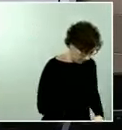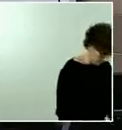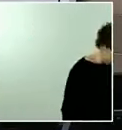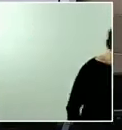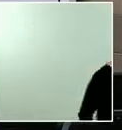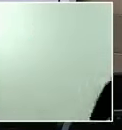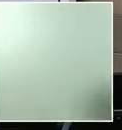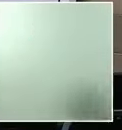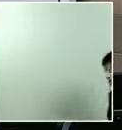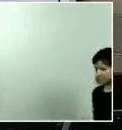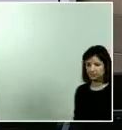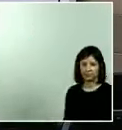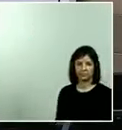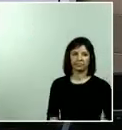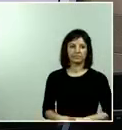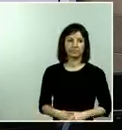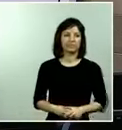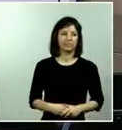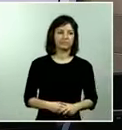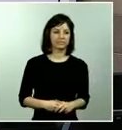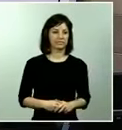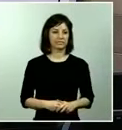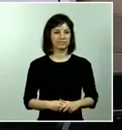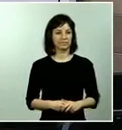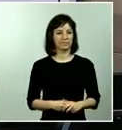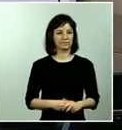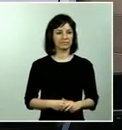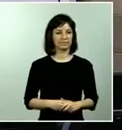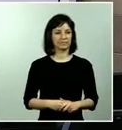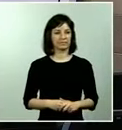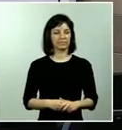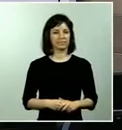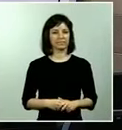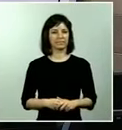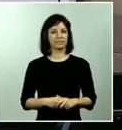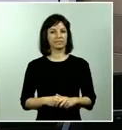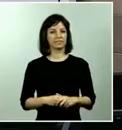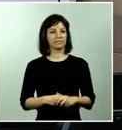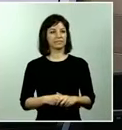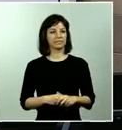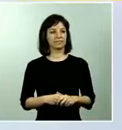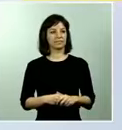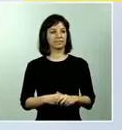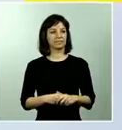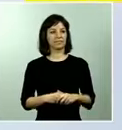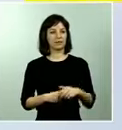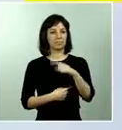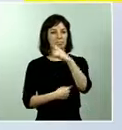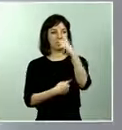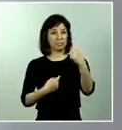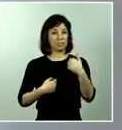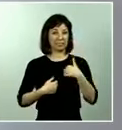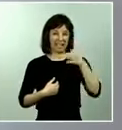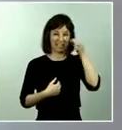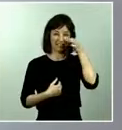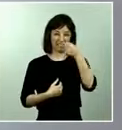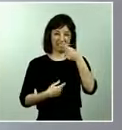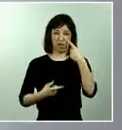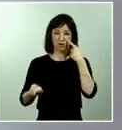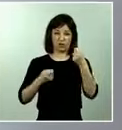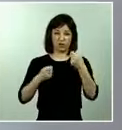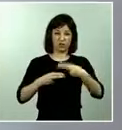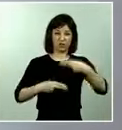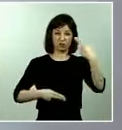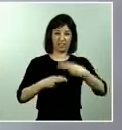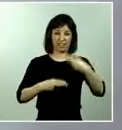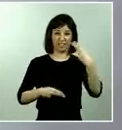La tercera pregunta aunque va dirigida a mí realmente, Fernando, es tuya. Es control de fronteras. Bueno, sí, el control, vuelvo a decir, el control de fronteras se